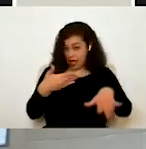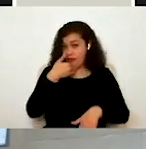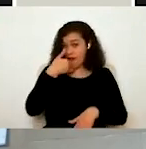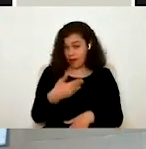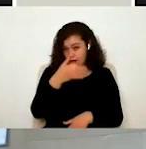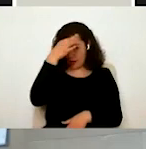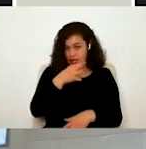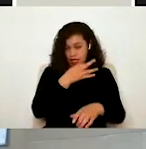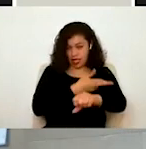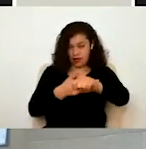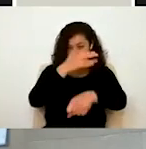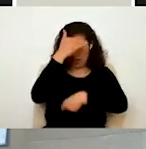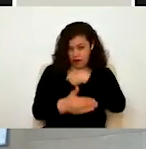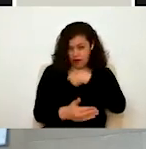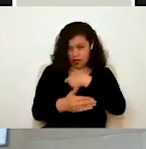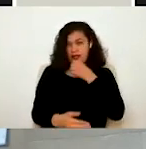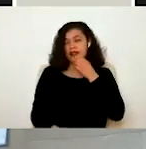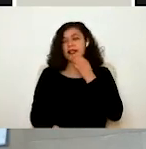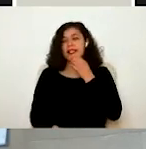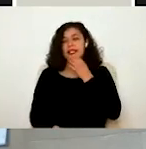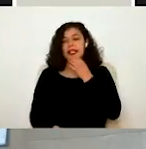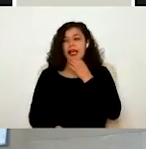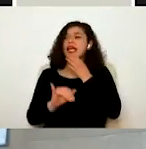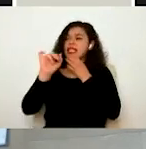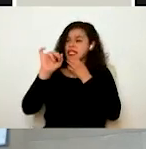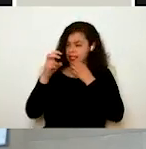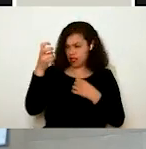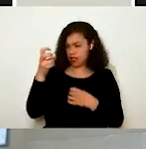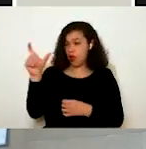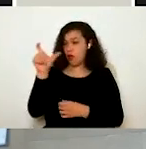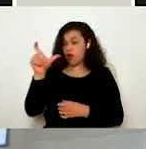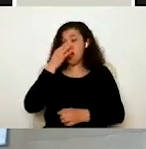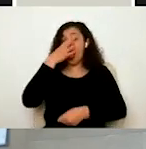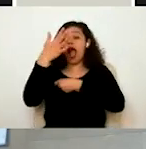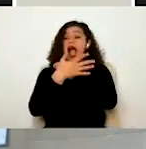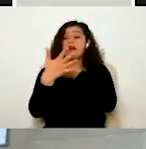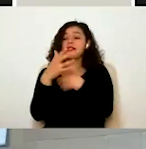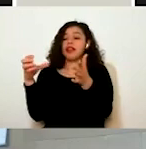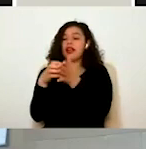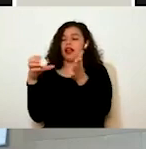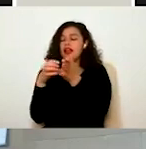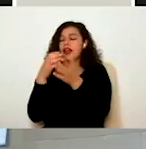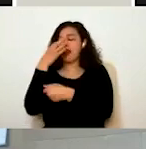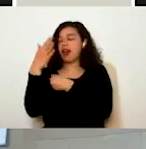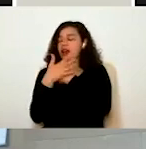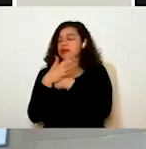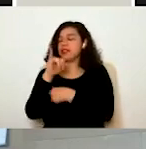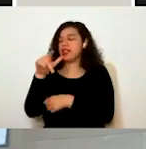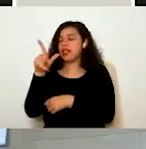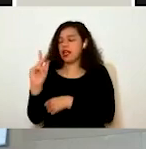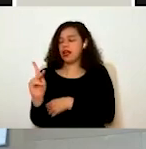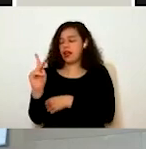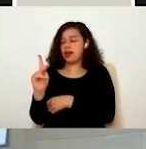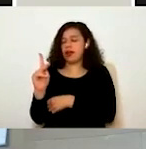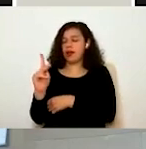terminado el trámite? Sí, es correcto. Cuando en el buzón les aparece que un trámite ya está autorizado, como veíamos con la institución